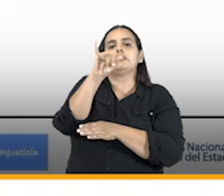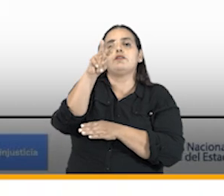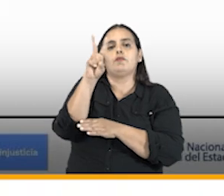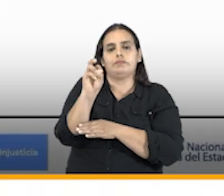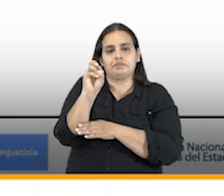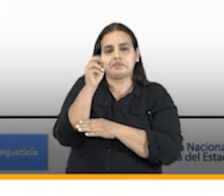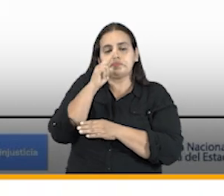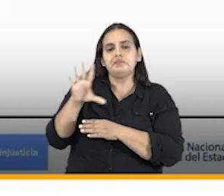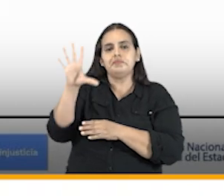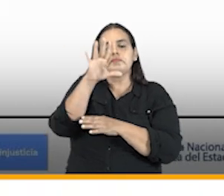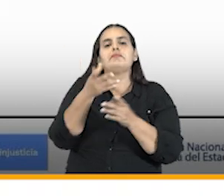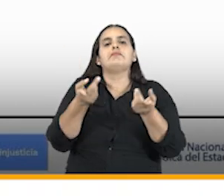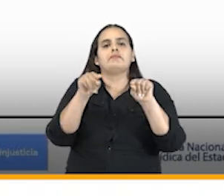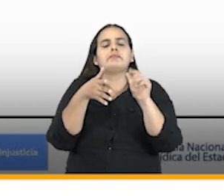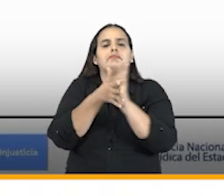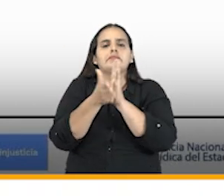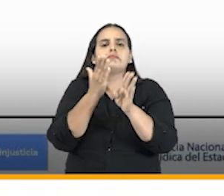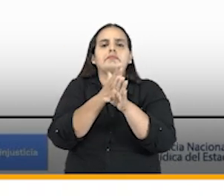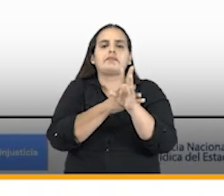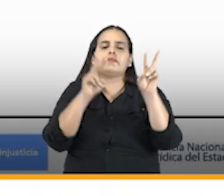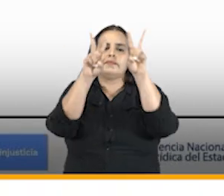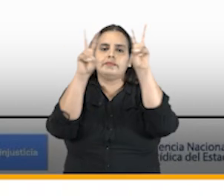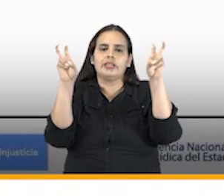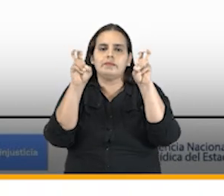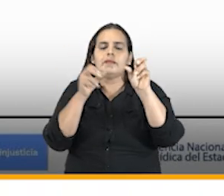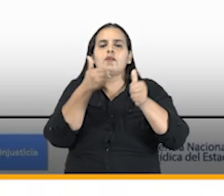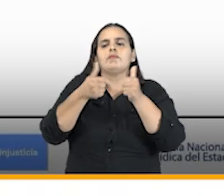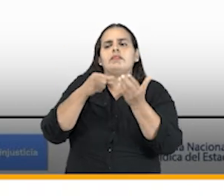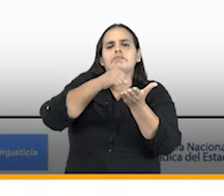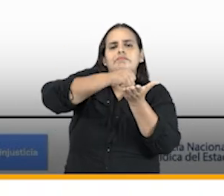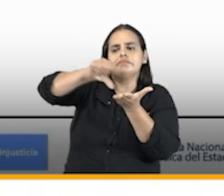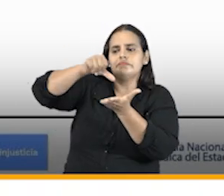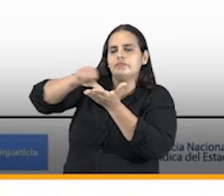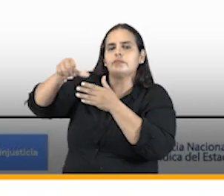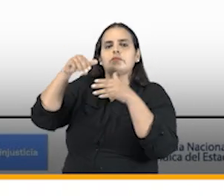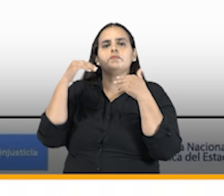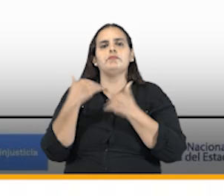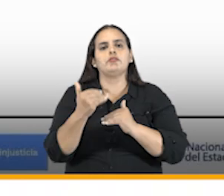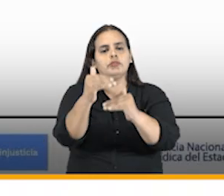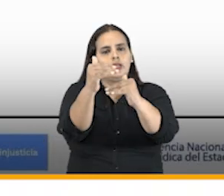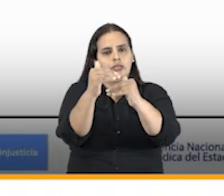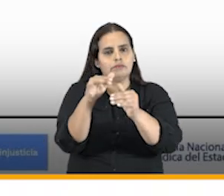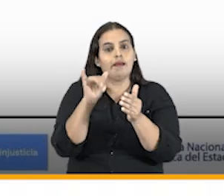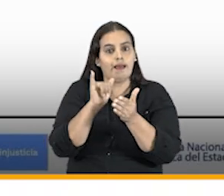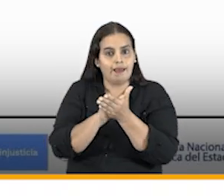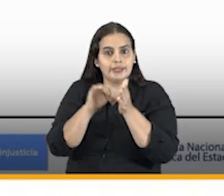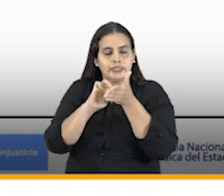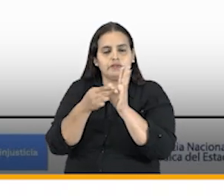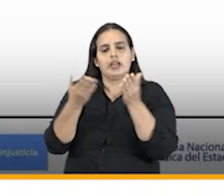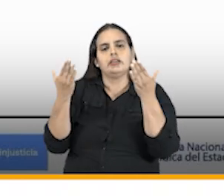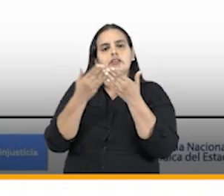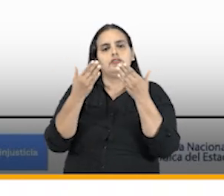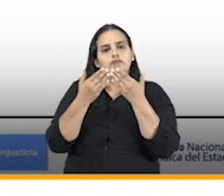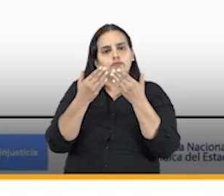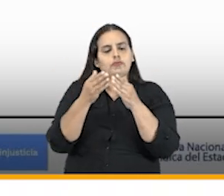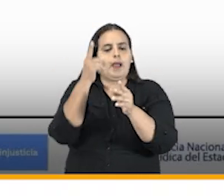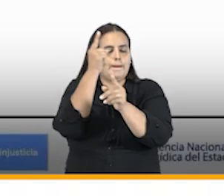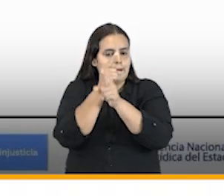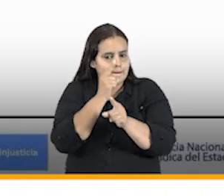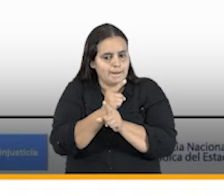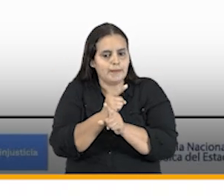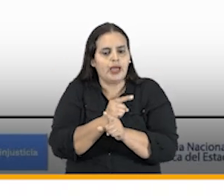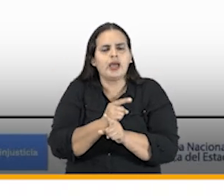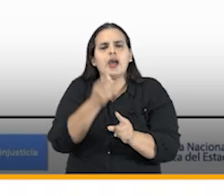nación también abordamos el tema relativo al costo de un proceso es un estudio que nos permitió